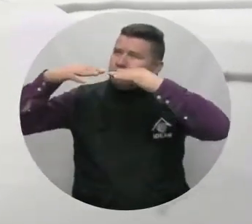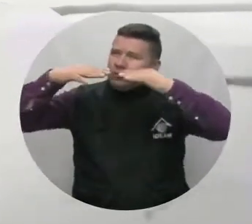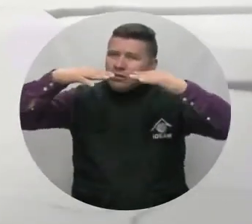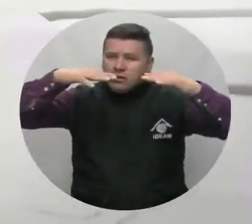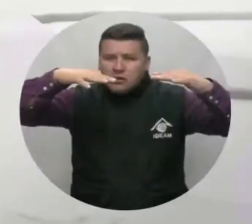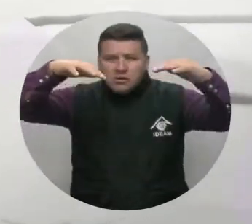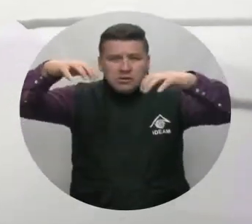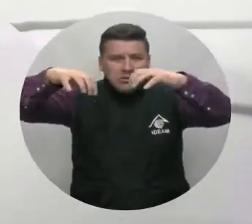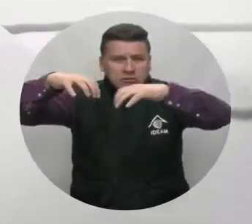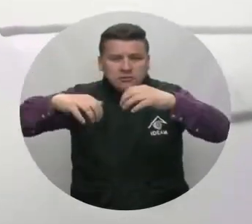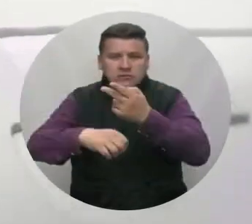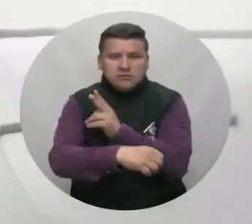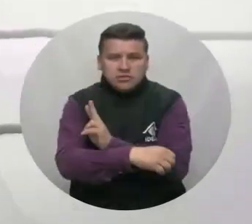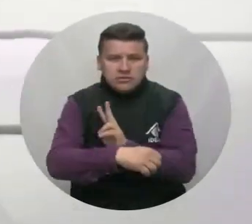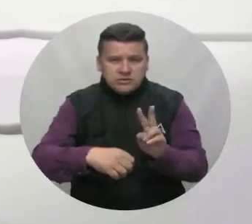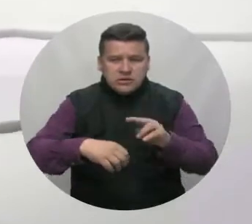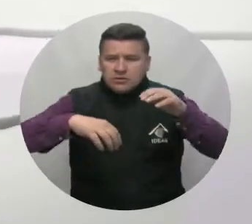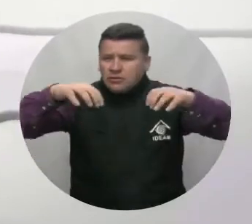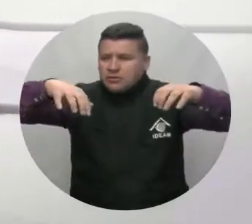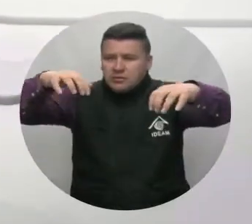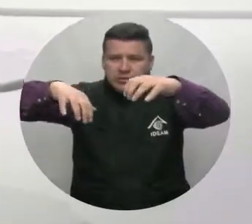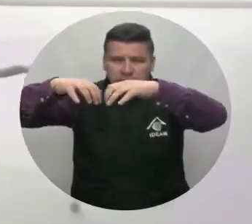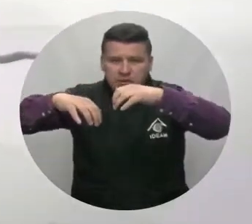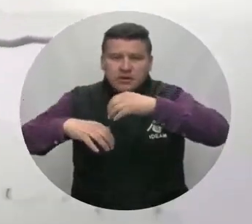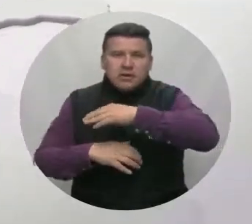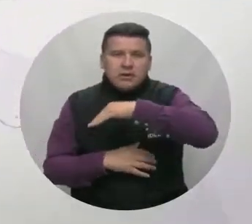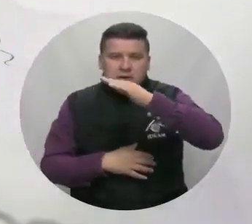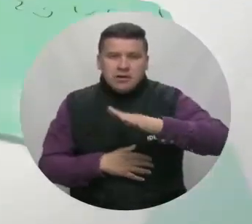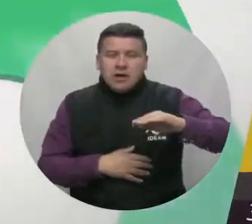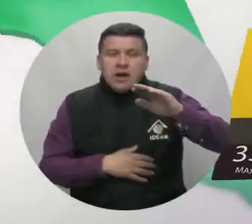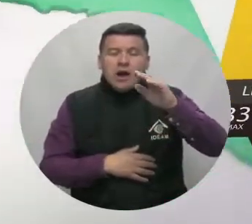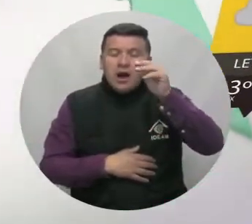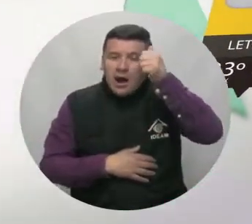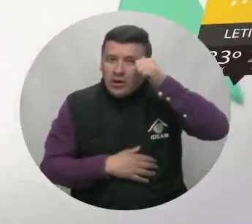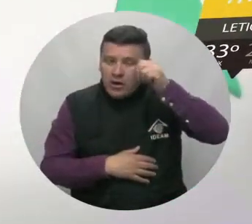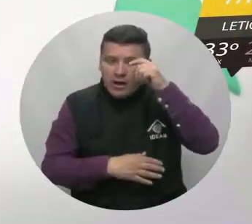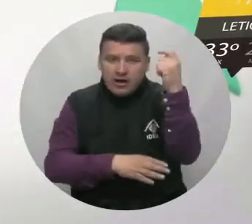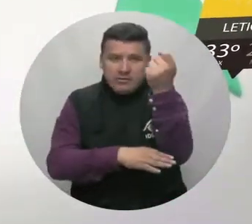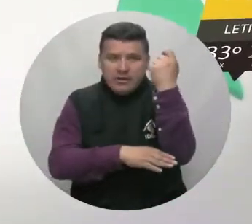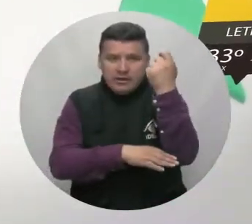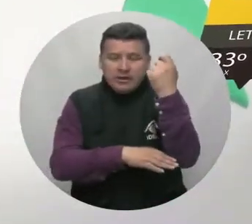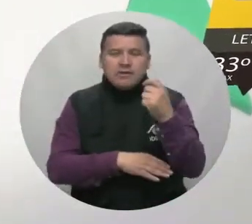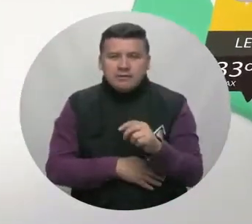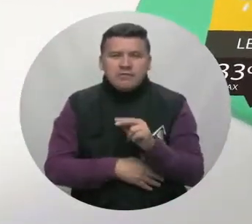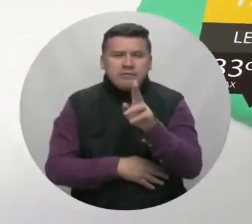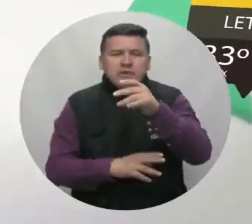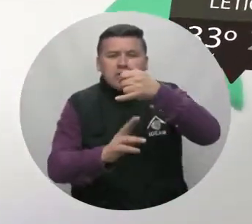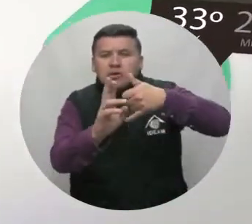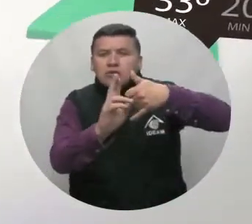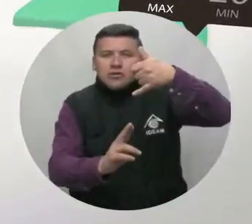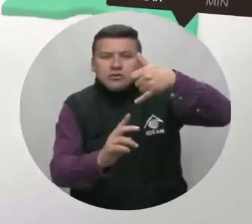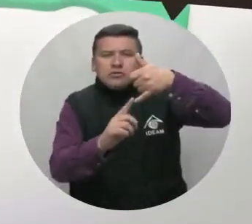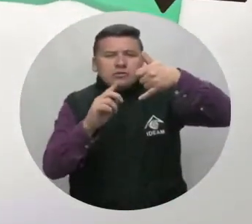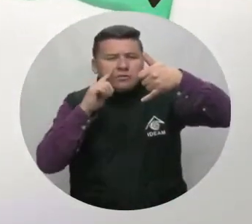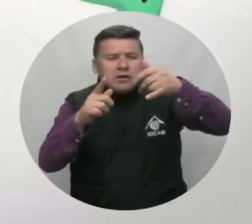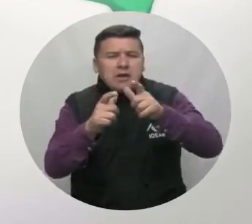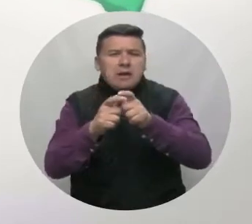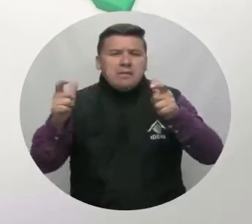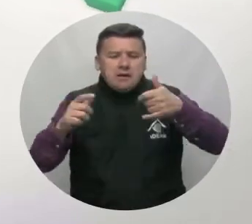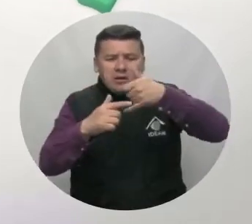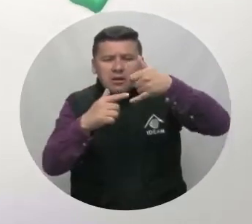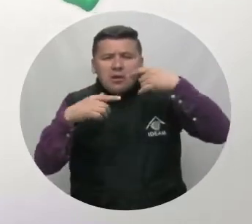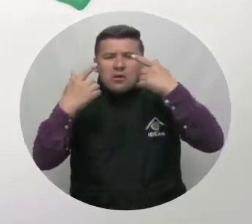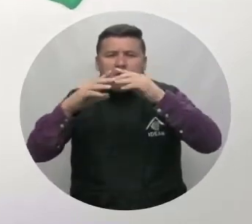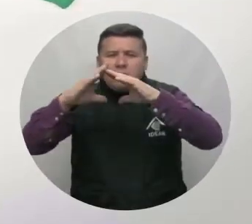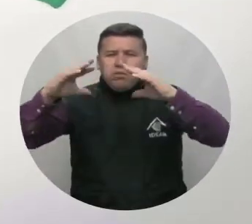precipitaciones en el oriente del Bichada y lloviznas en el pie de monte del Arauca y del Meta. Para la zona sur del país se verán mayor cantidad